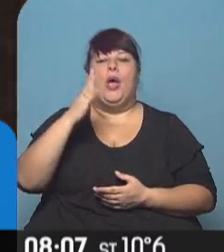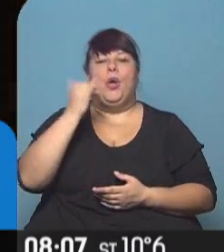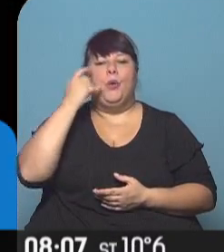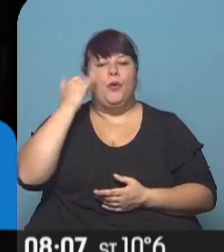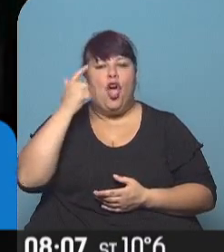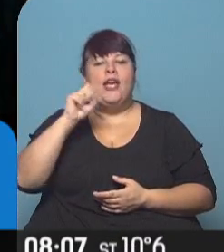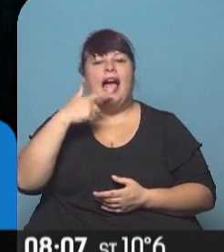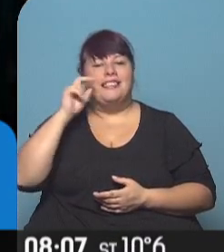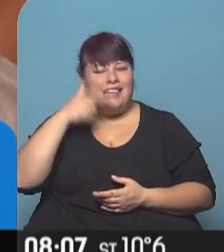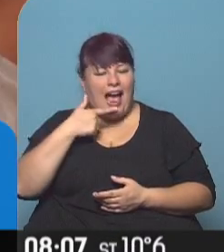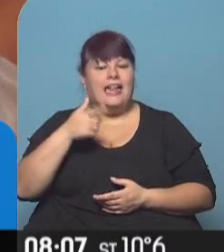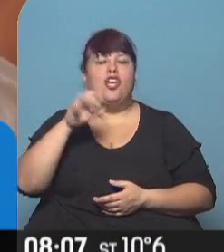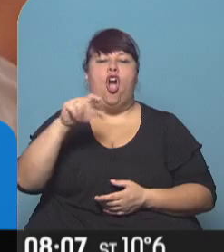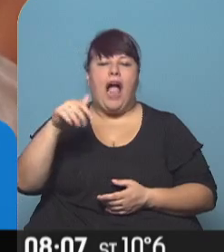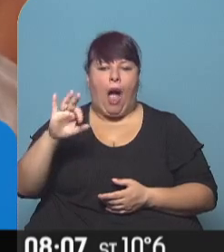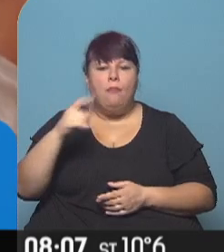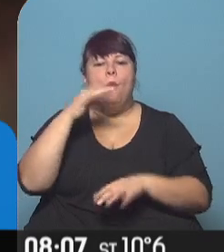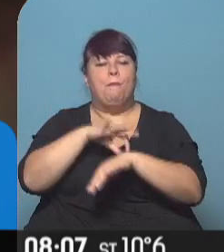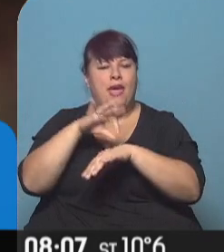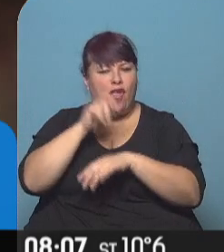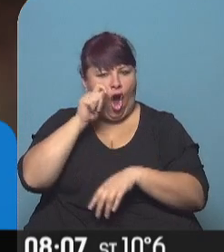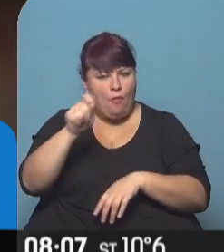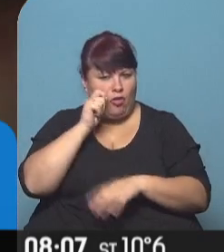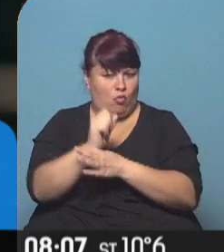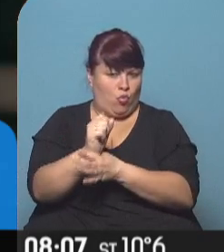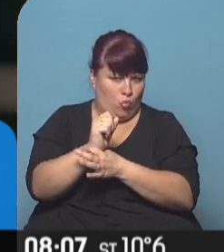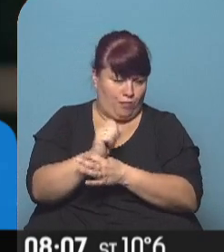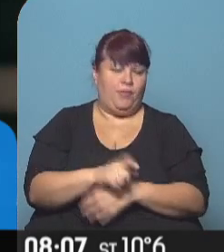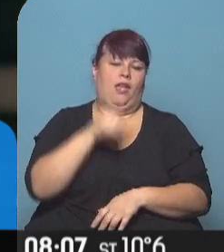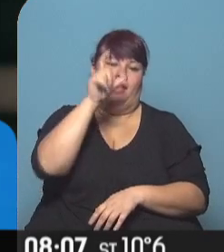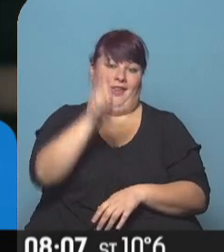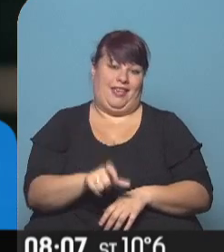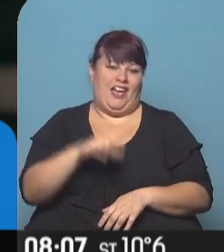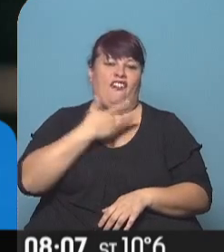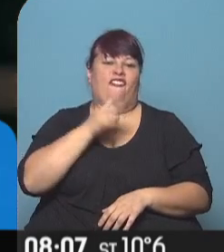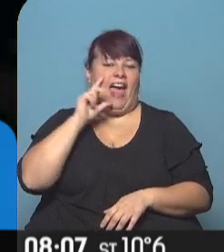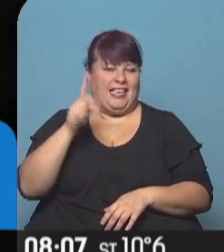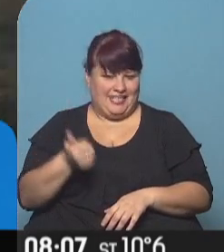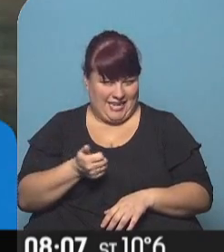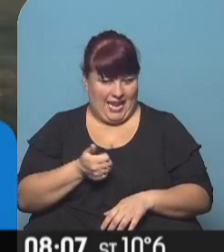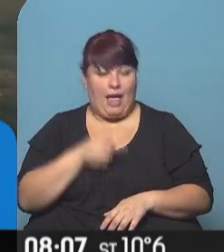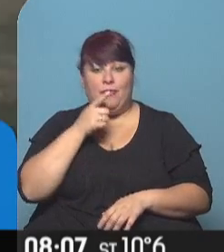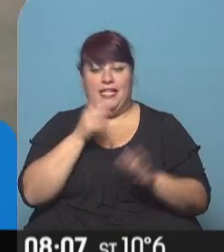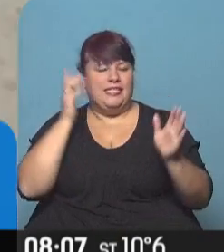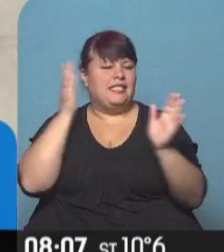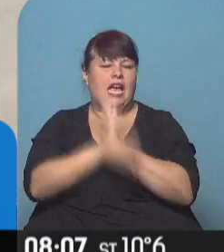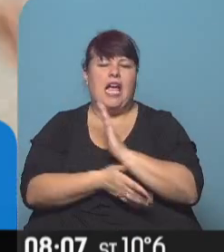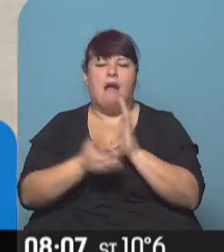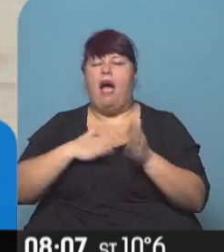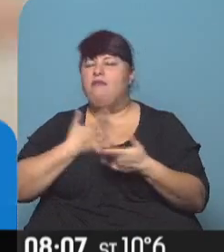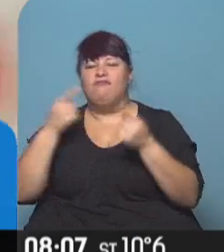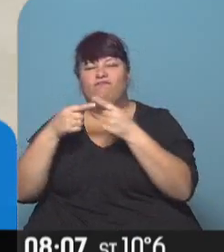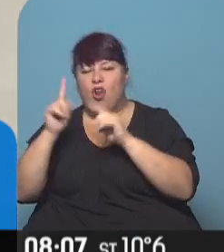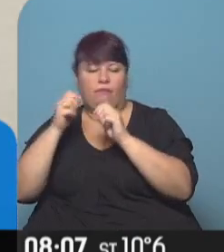y Casares y Silvina Ocampo, tiene como protagonista un médico homeópata de prestigio, está interpretado por Guillermo Franchella, quien escapando de un amor no